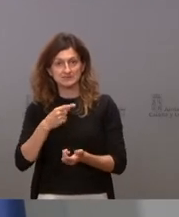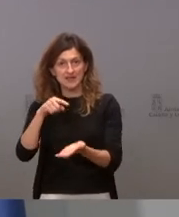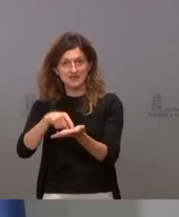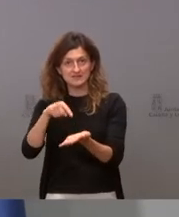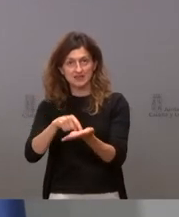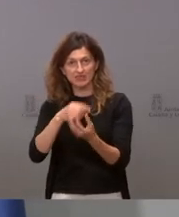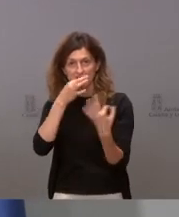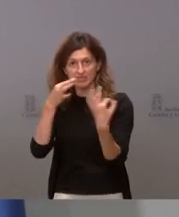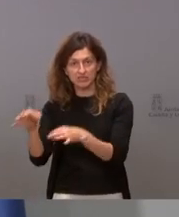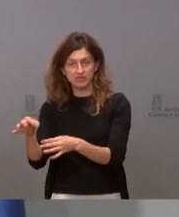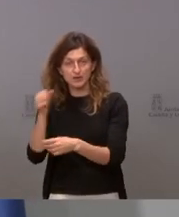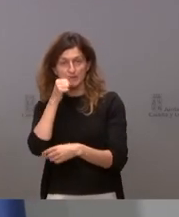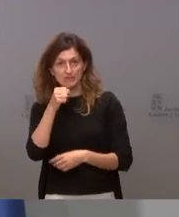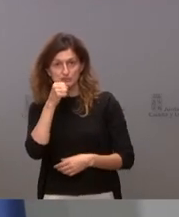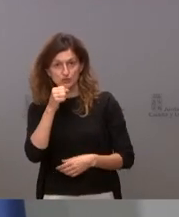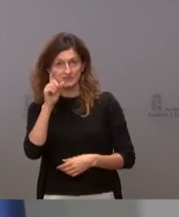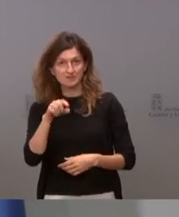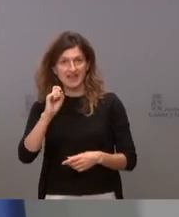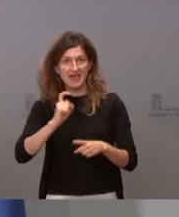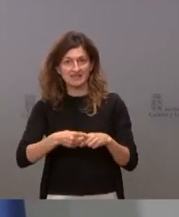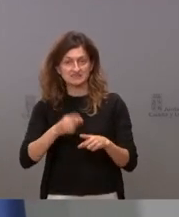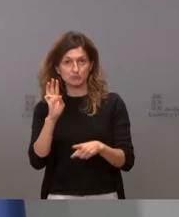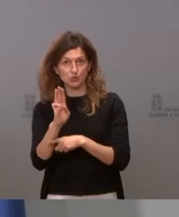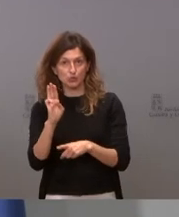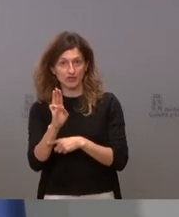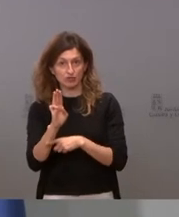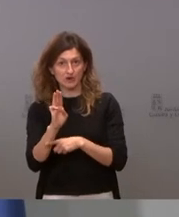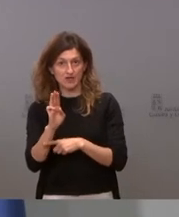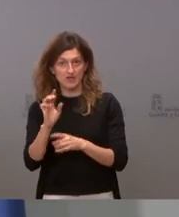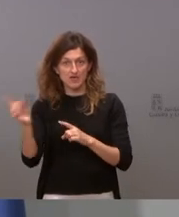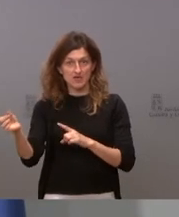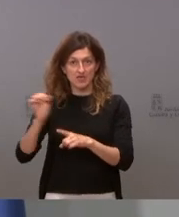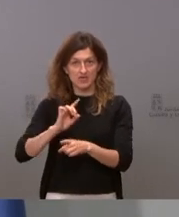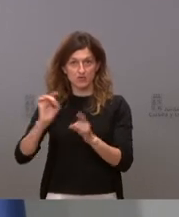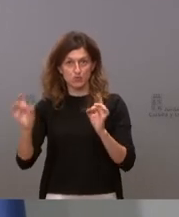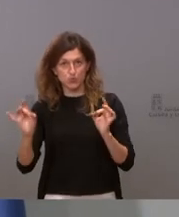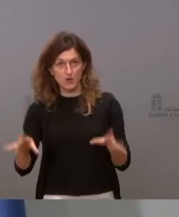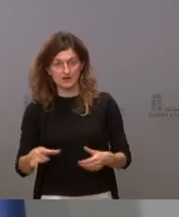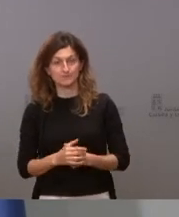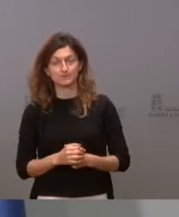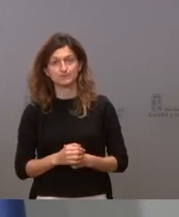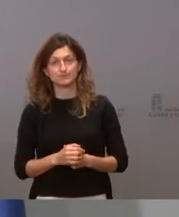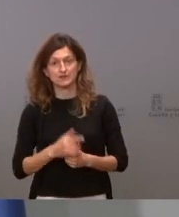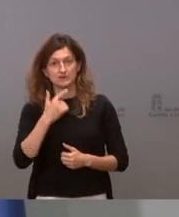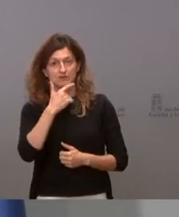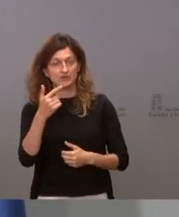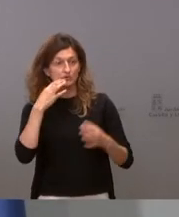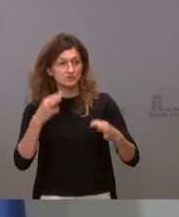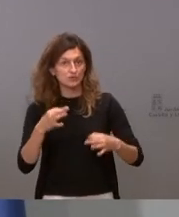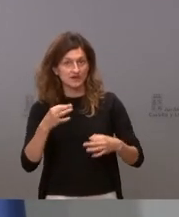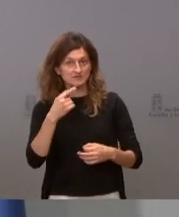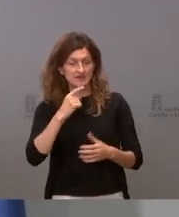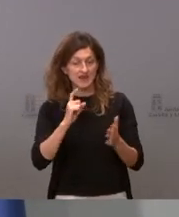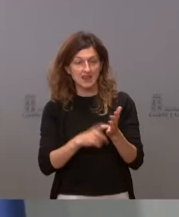al PSOE y a nuestra ex procuradora que ellos trasladan. Pero puedo asegurarle y cualquiera que conozca la vida